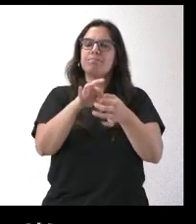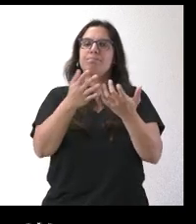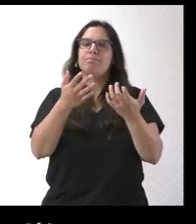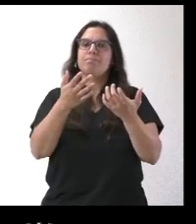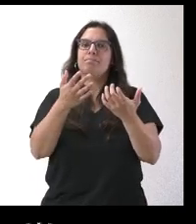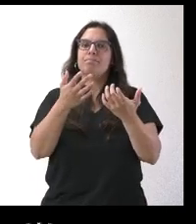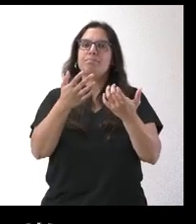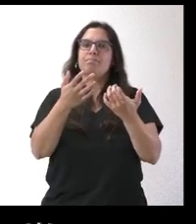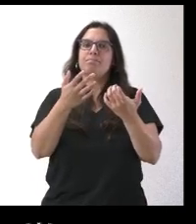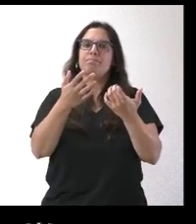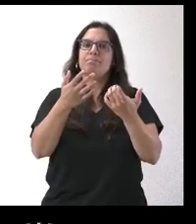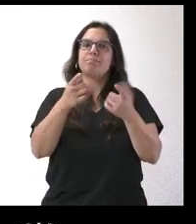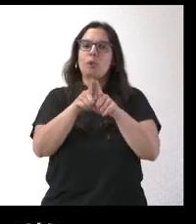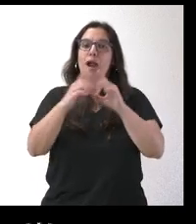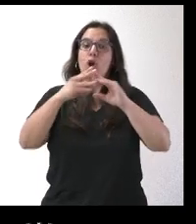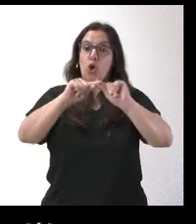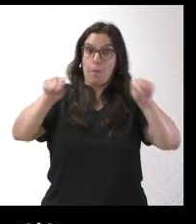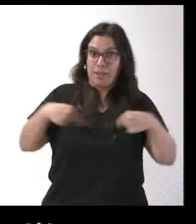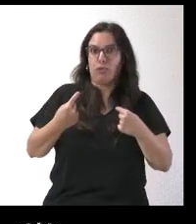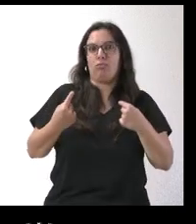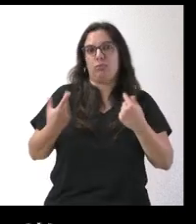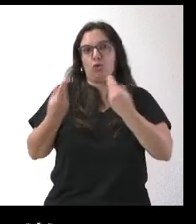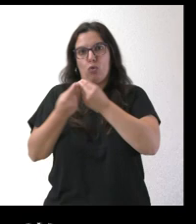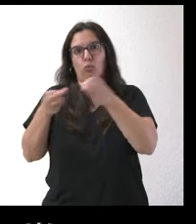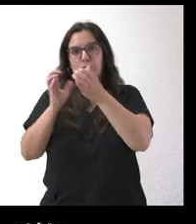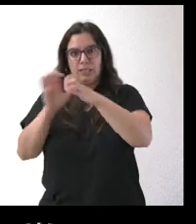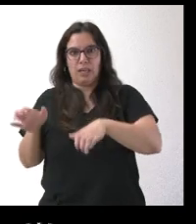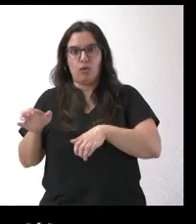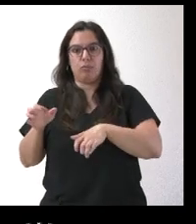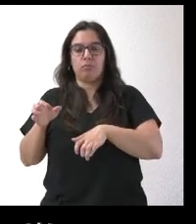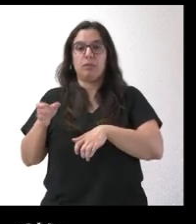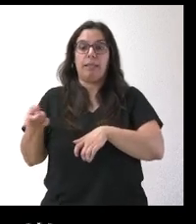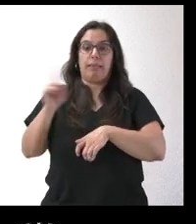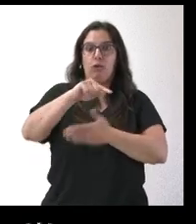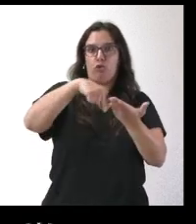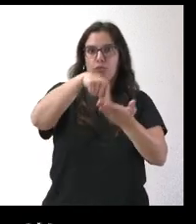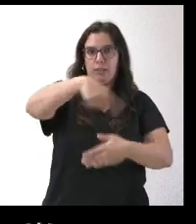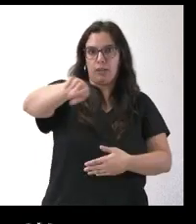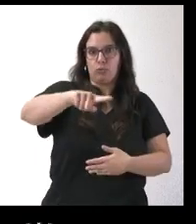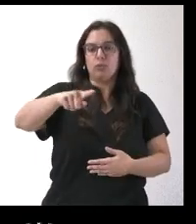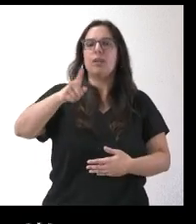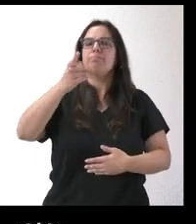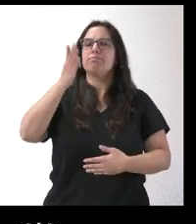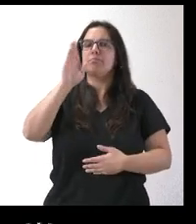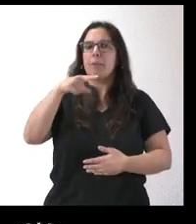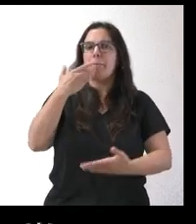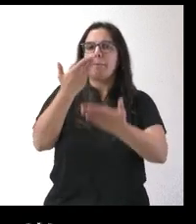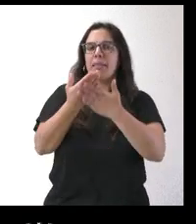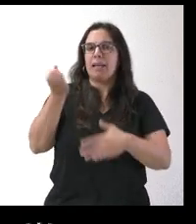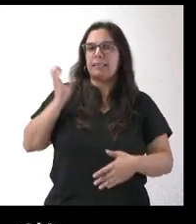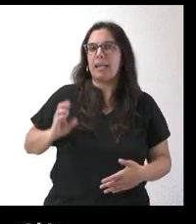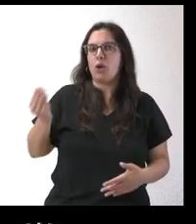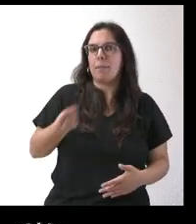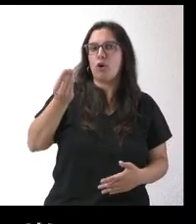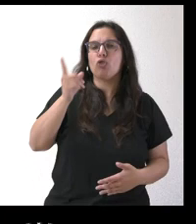convenios con la Junta. Y que están pidiendo también mejoras alegres y demás. No sé si su